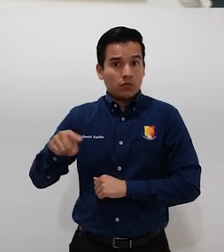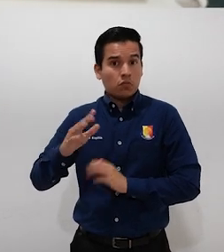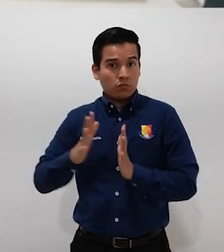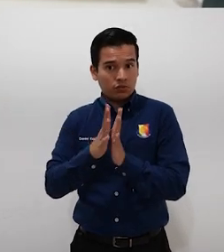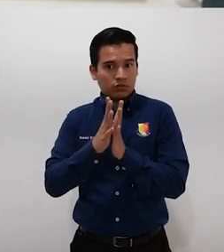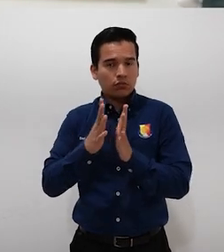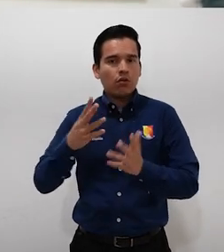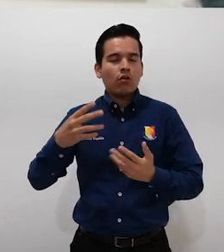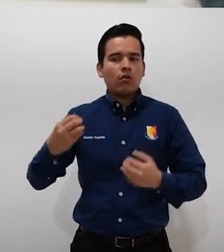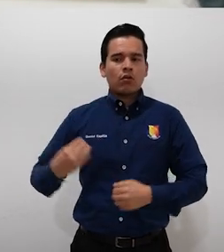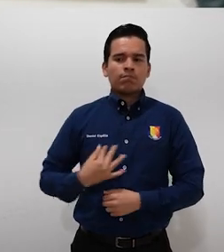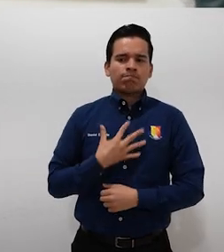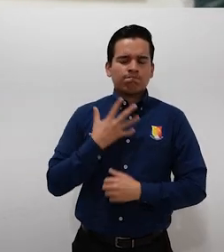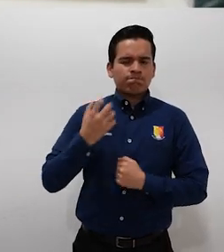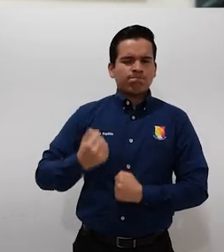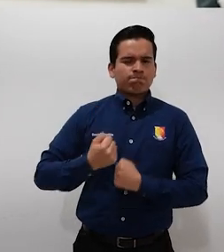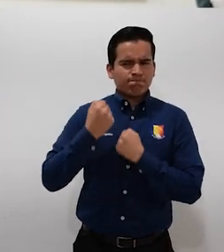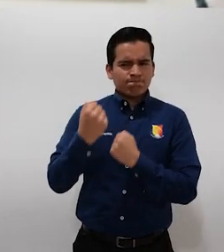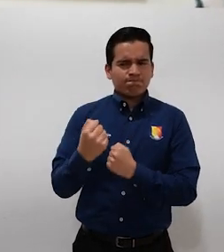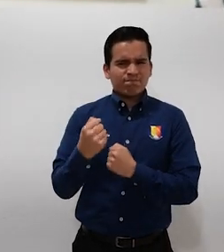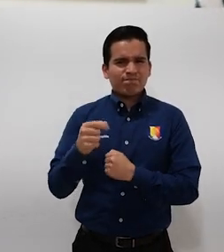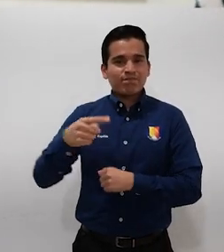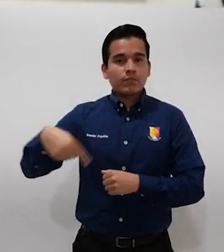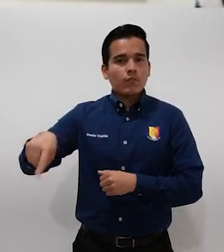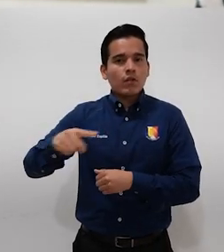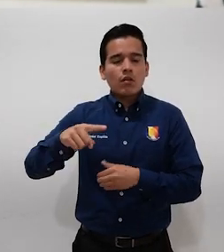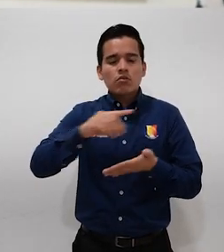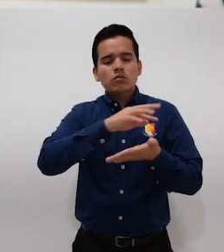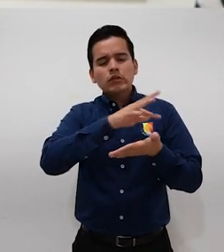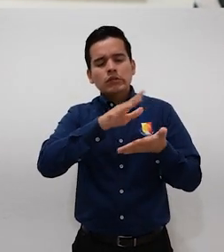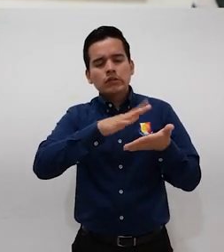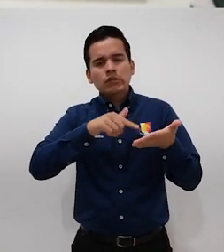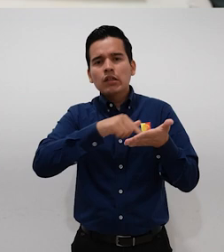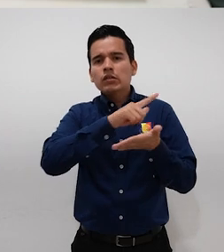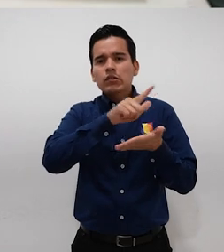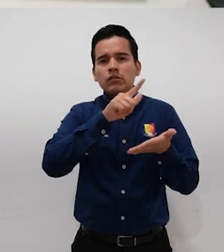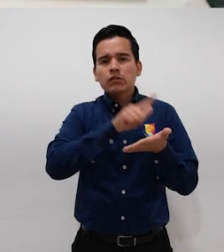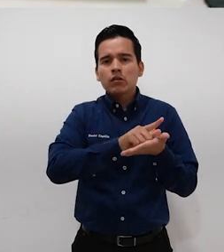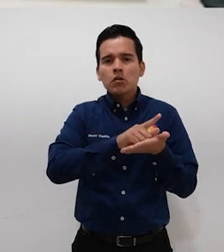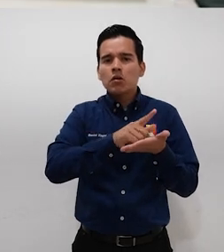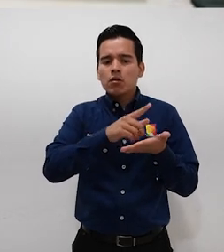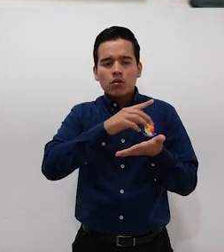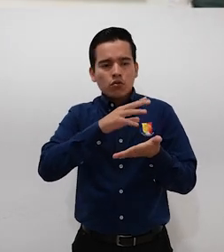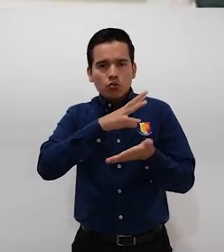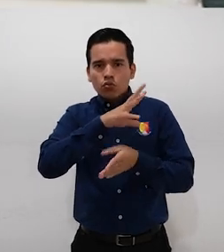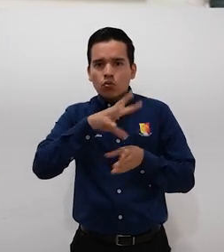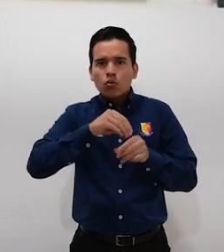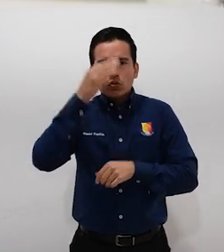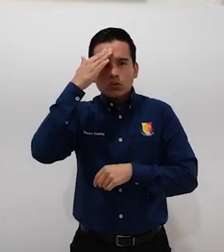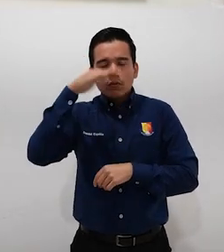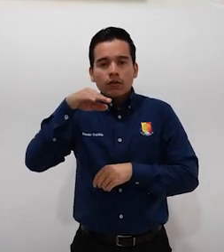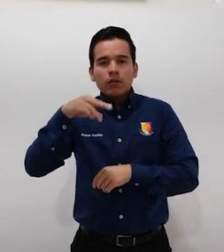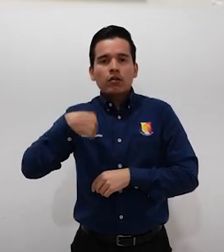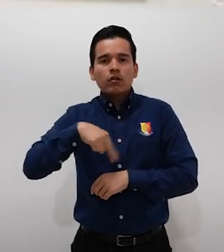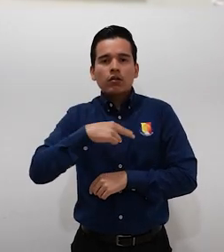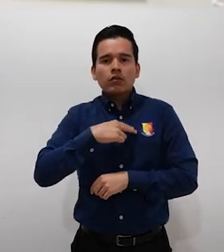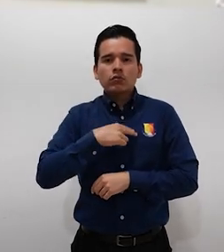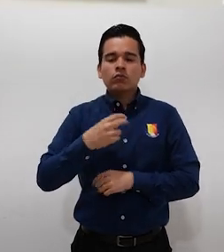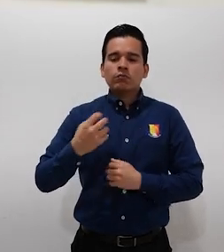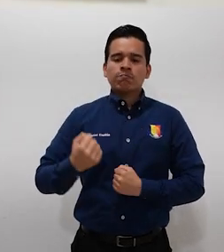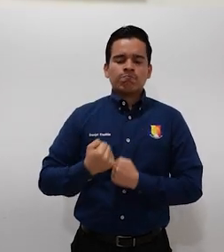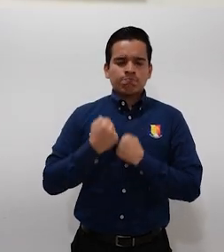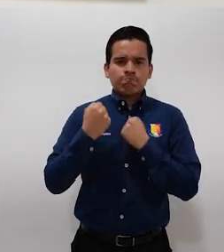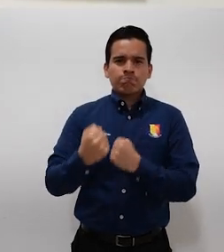se opinen y lean la iniciativa de ley, lo que nos trae a la fuerza nos hace sentir más fuerte